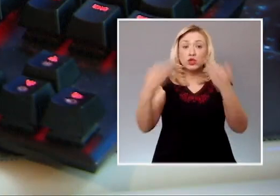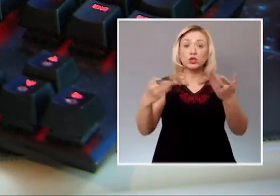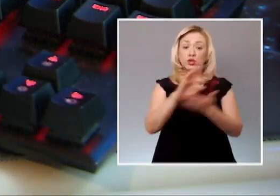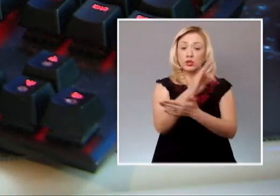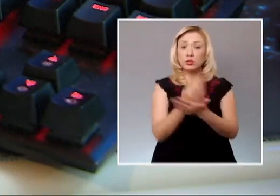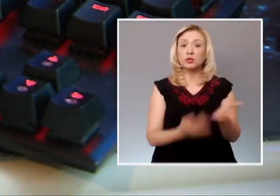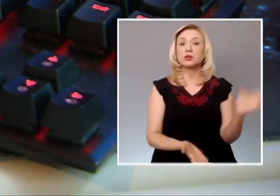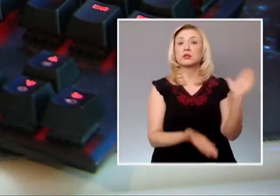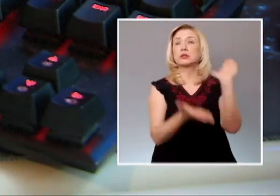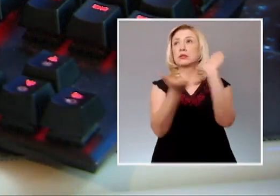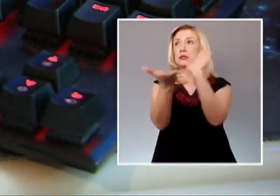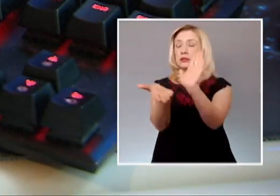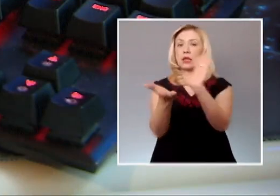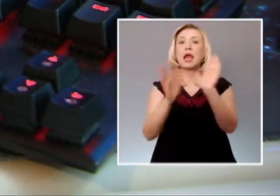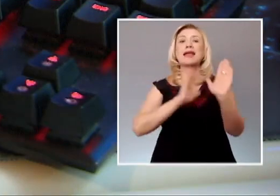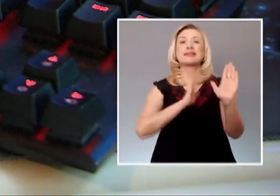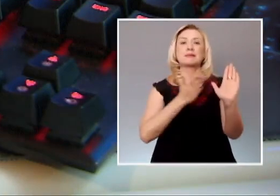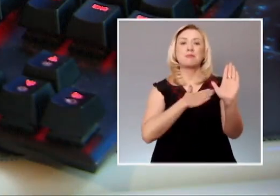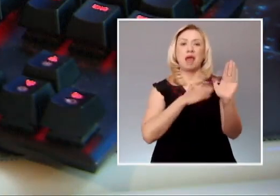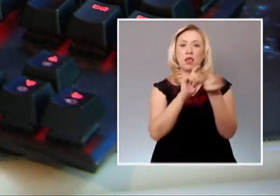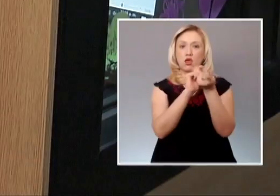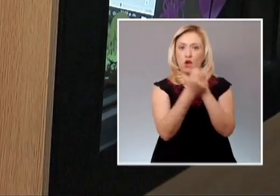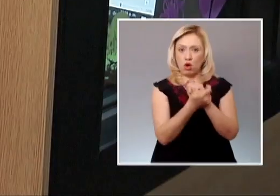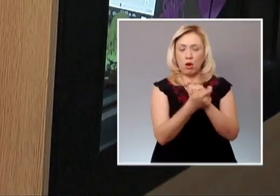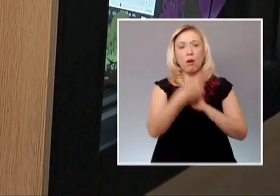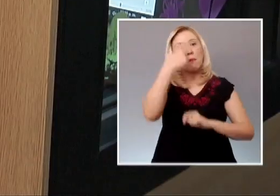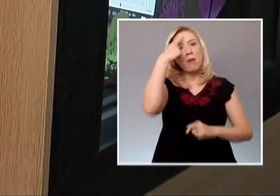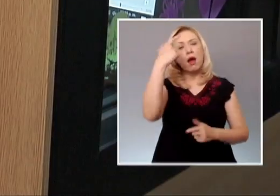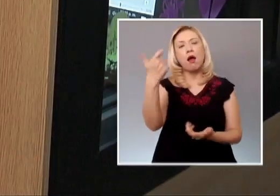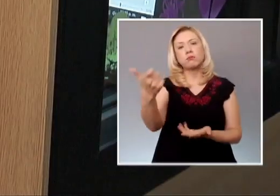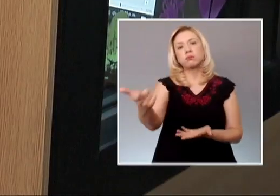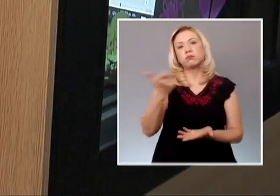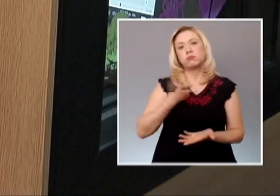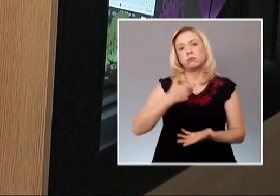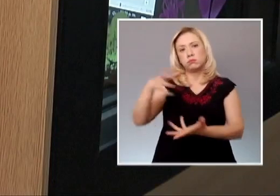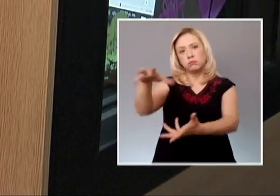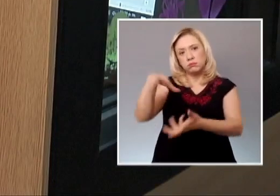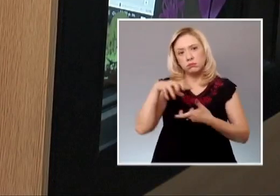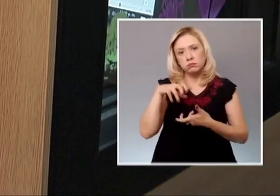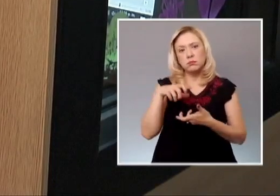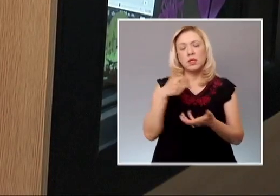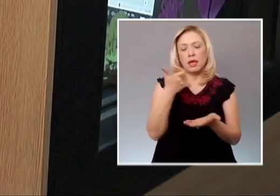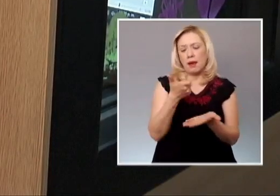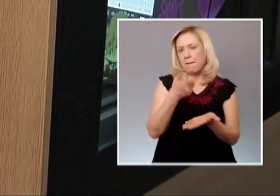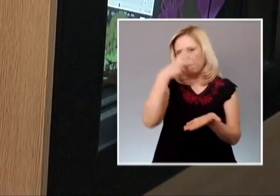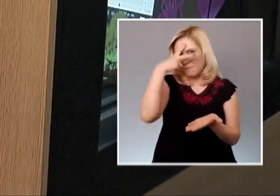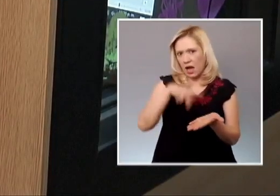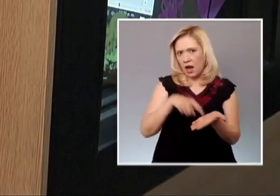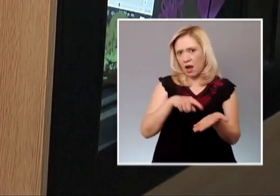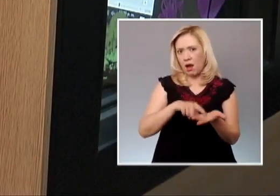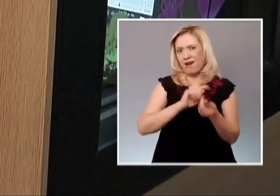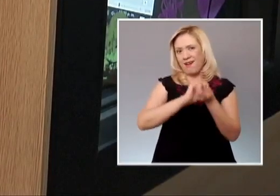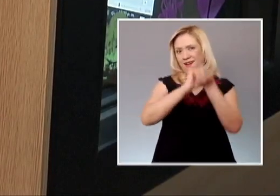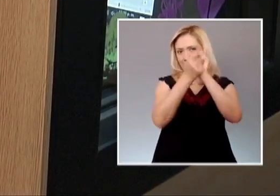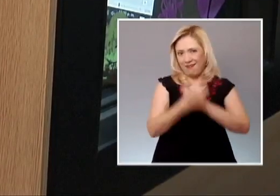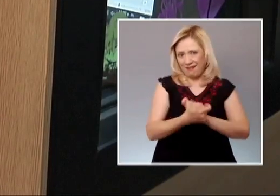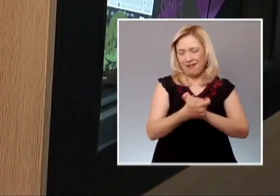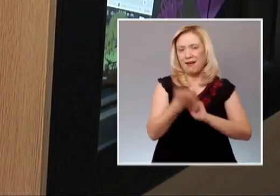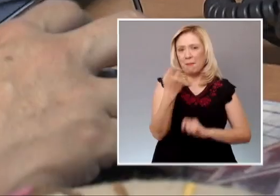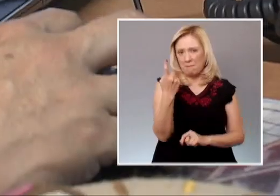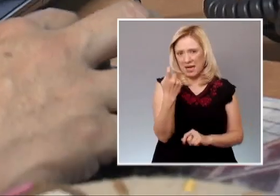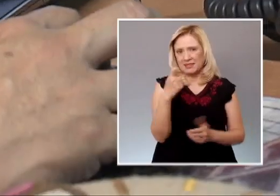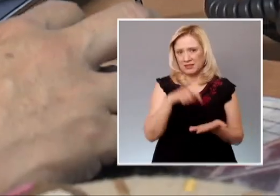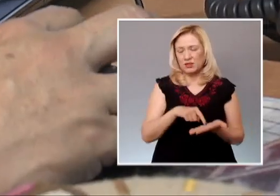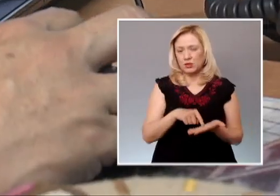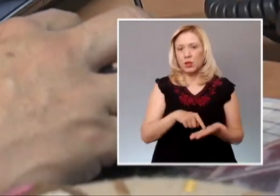en español y consignar las cantidades ahí anotadas en moneda nacional. Pero aclara que dichos comprobantes no